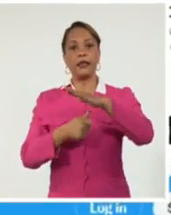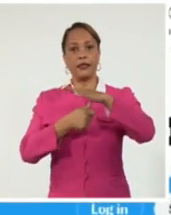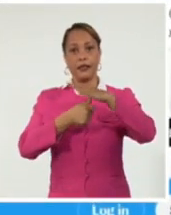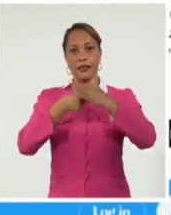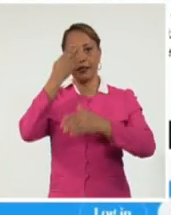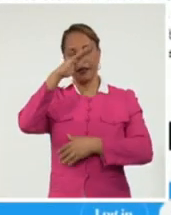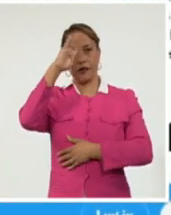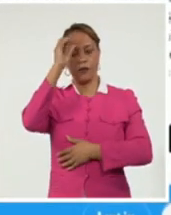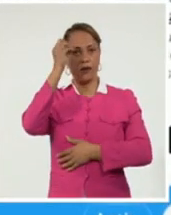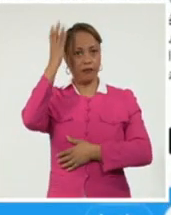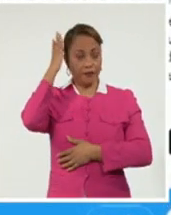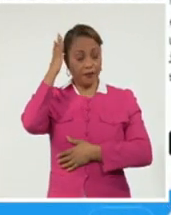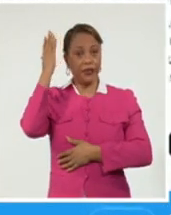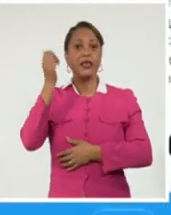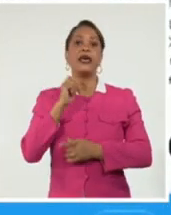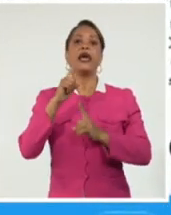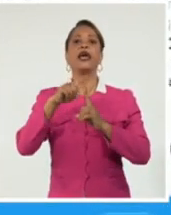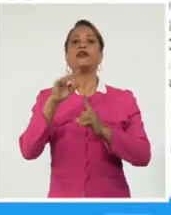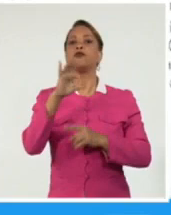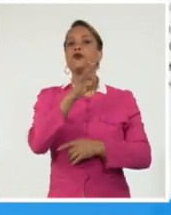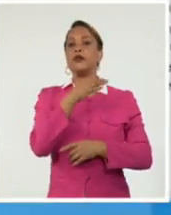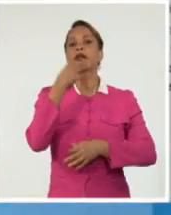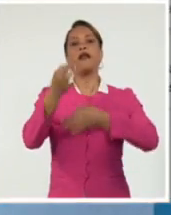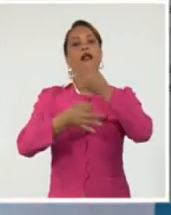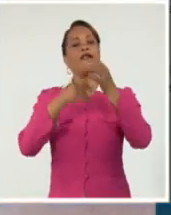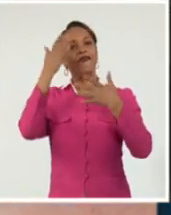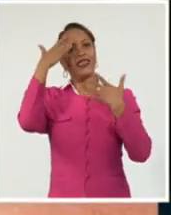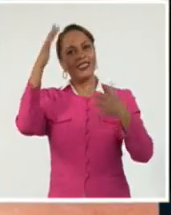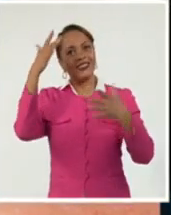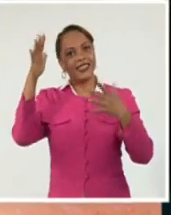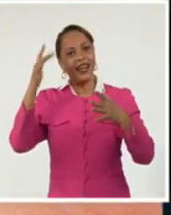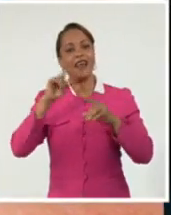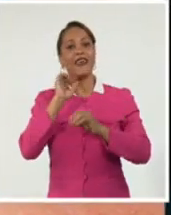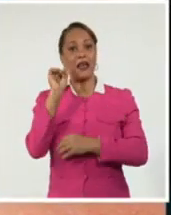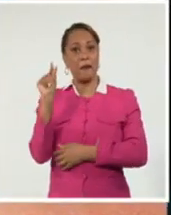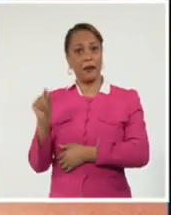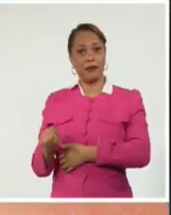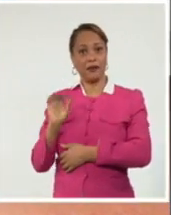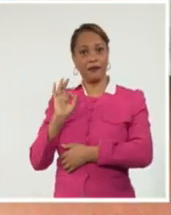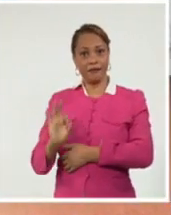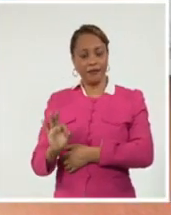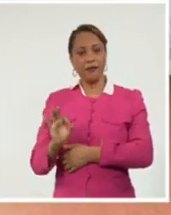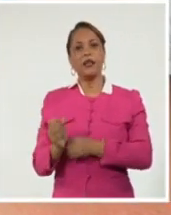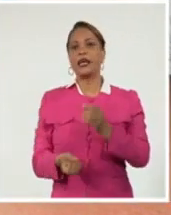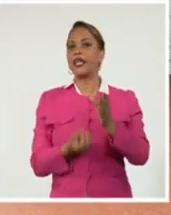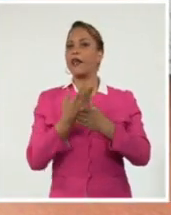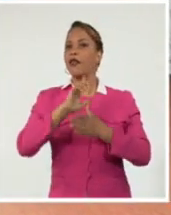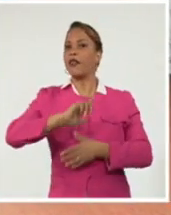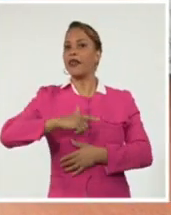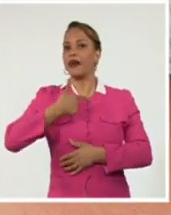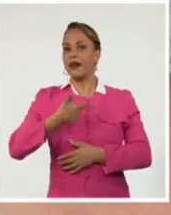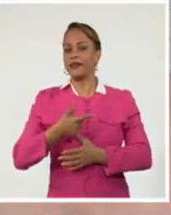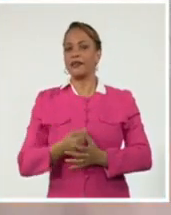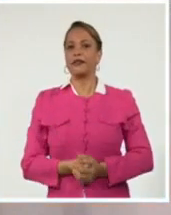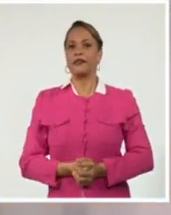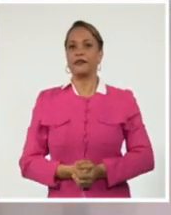Miguel Díaz Canel Bermúdez, felicitó en su cuenta de Twitter a esta creadora de nuestras artes escénicas.